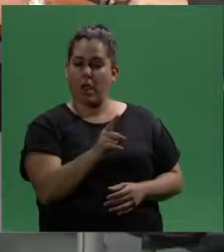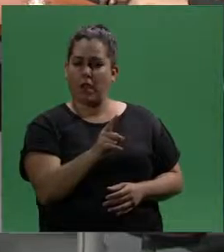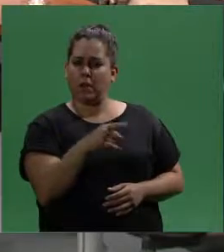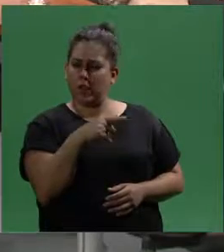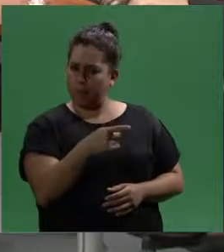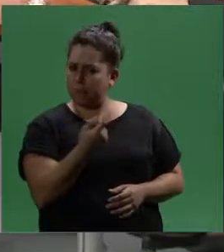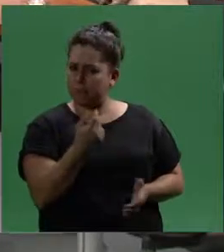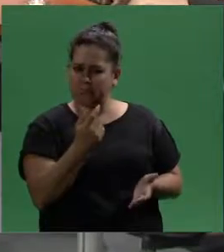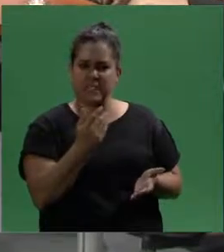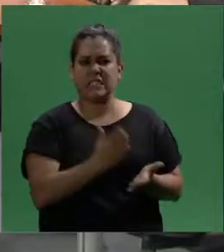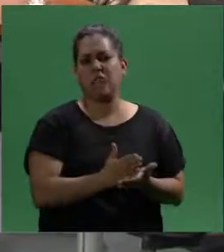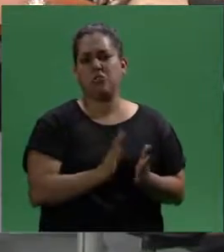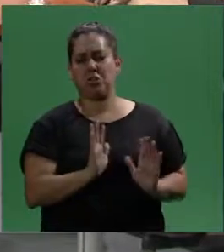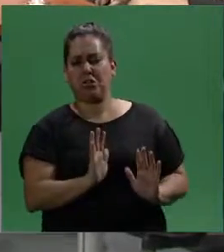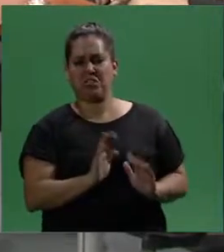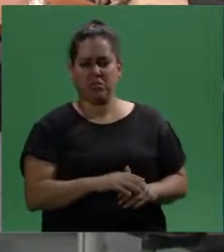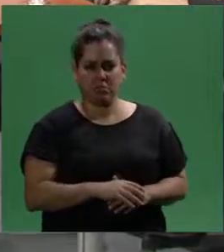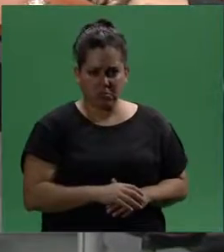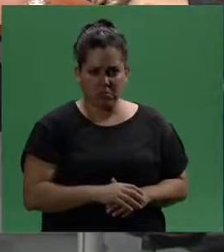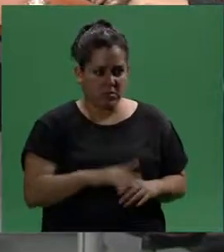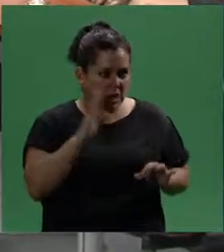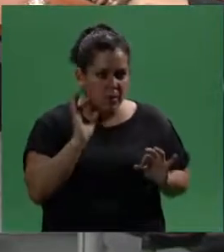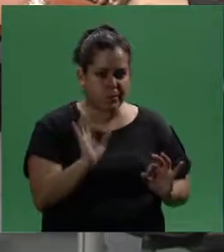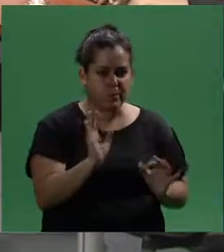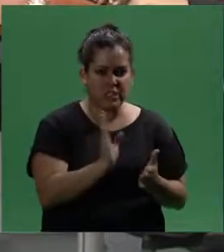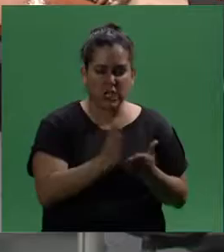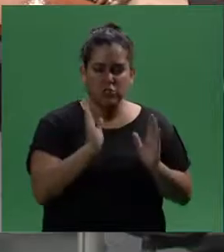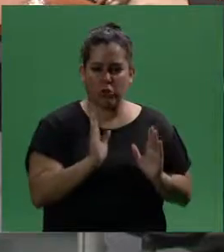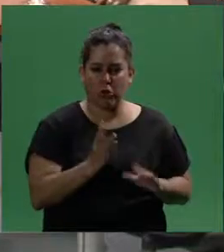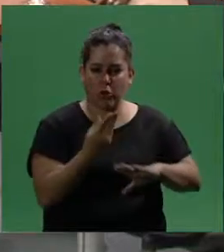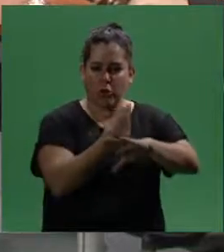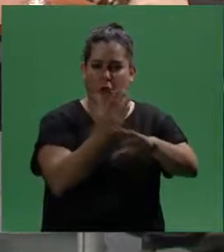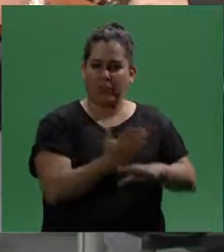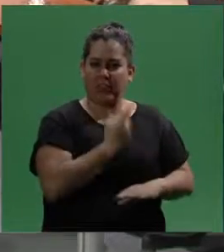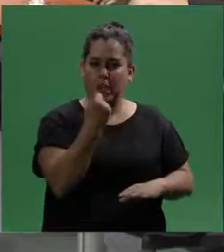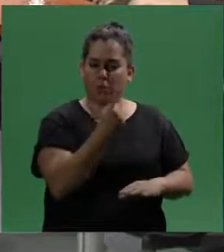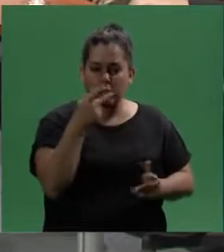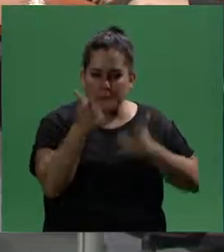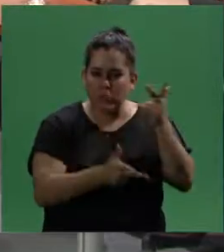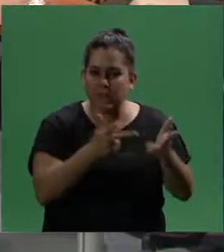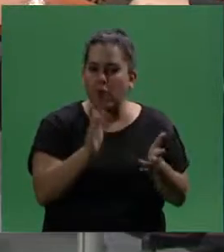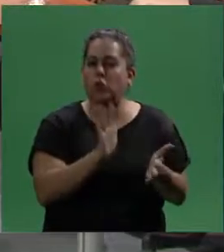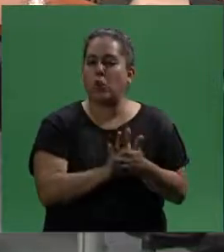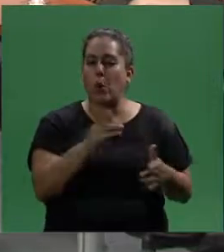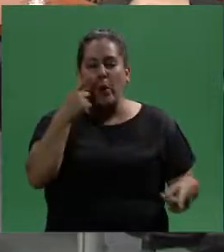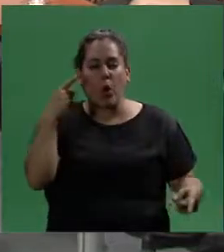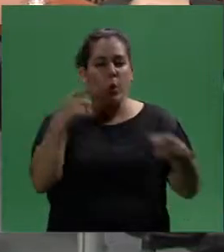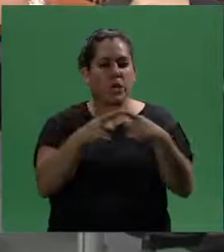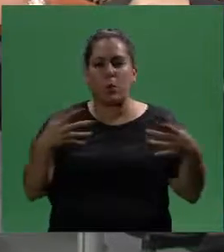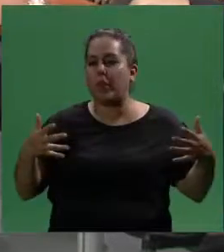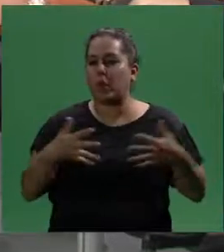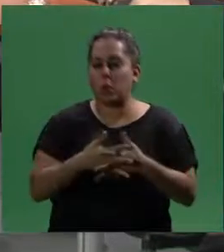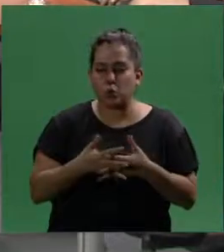¿No creen que es poco la sanción de deberes, incumplimiento de deberes de funcionario público, teniendo en cuenta que estamos apuntando a la